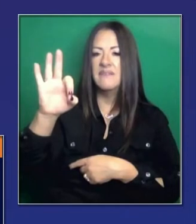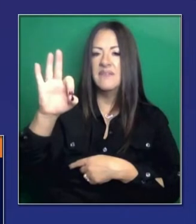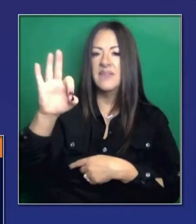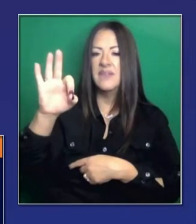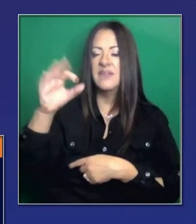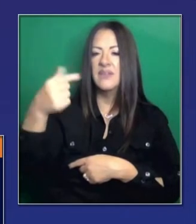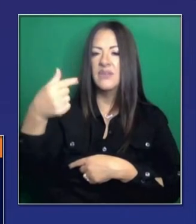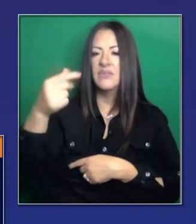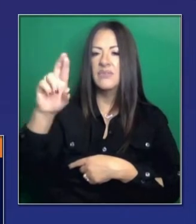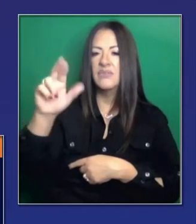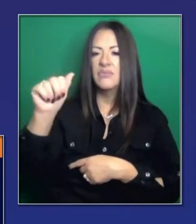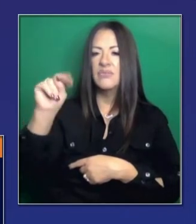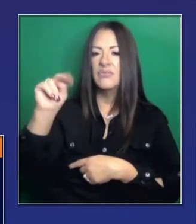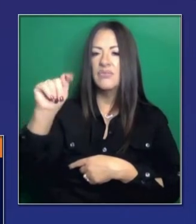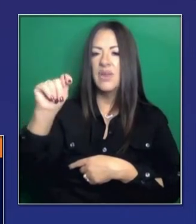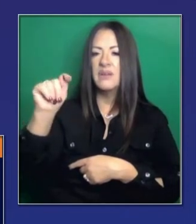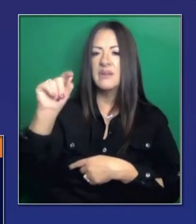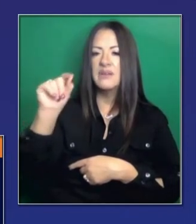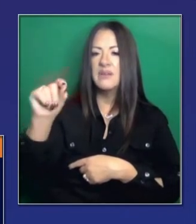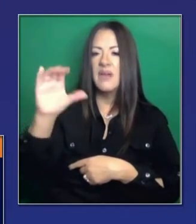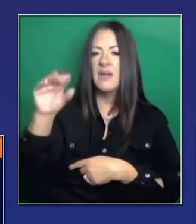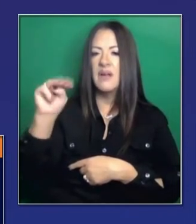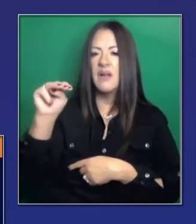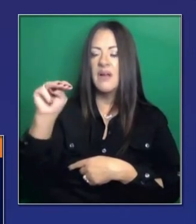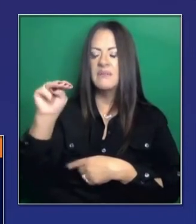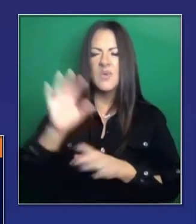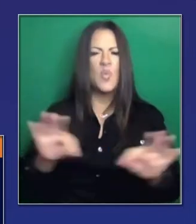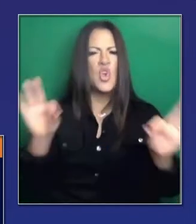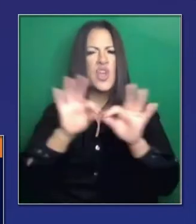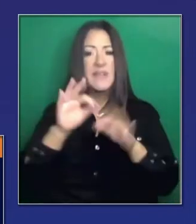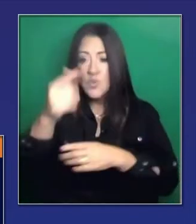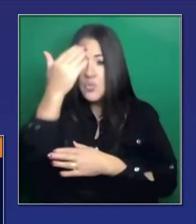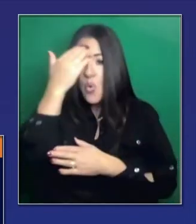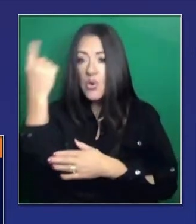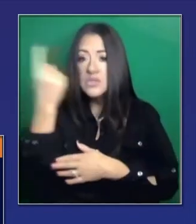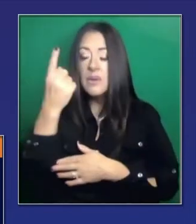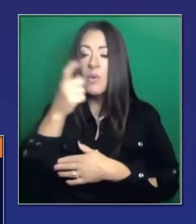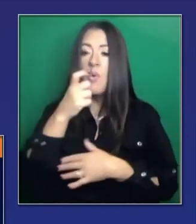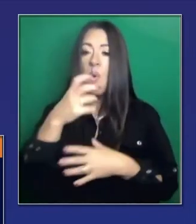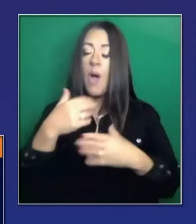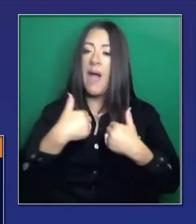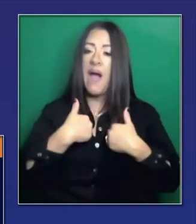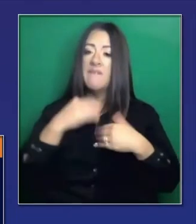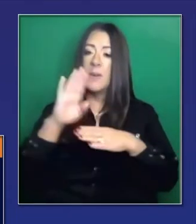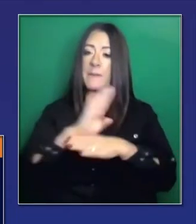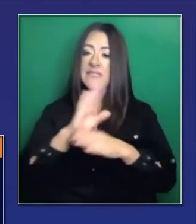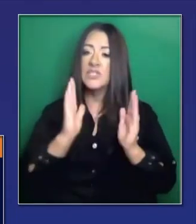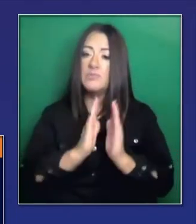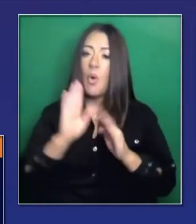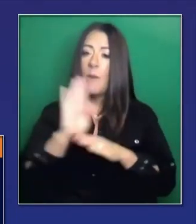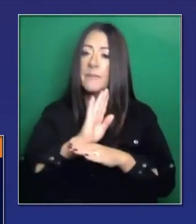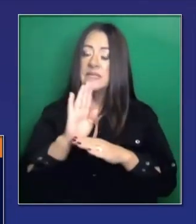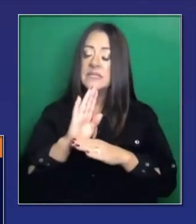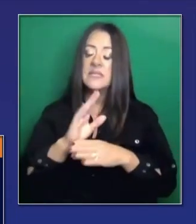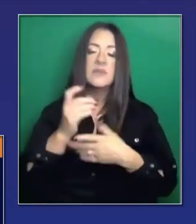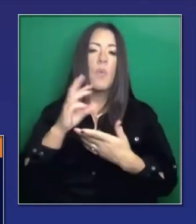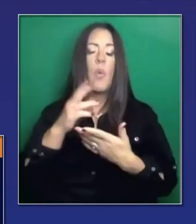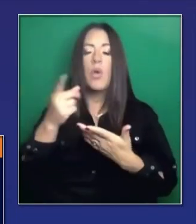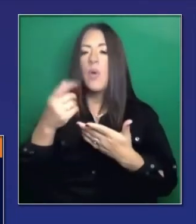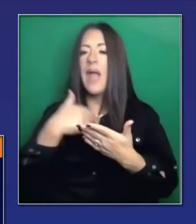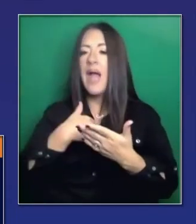su aparato electrónico. Vale la pena verlo. Si conoce usted a alguien que es dueño de pequeño negocio o si usted mismo lo es,